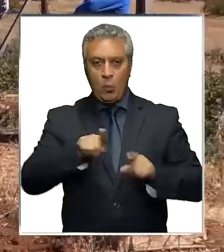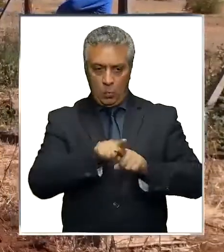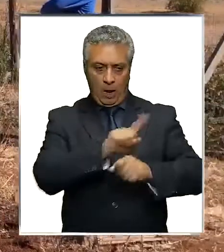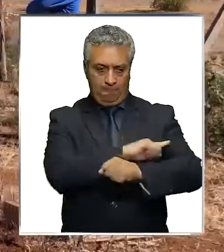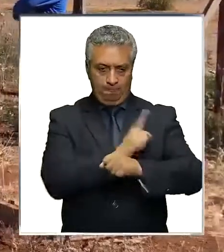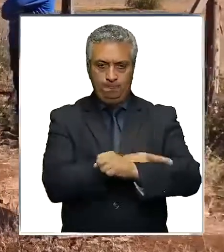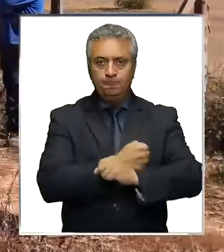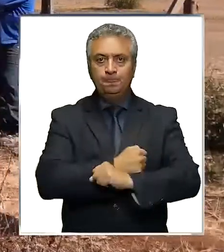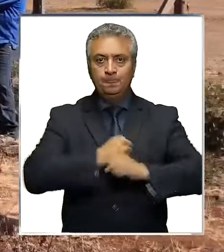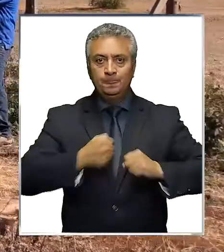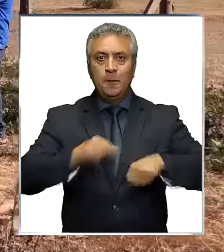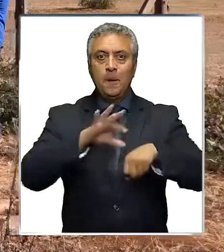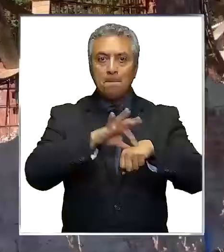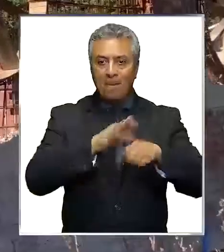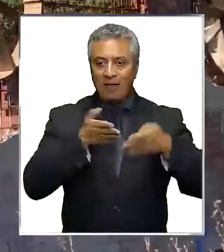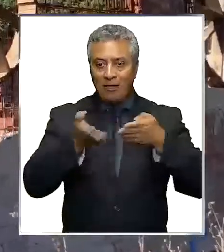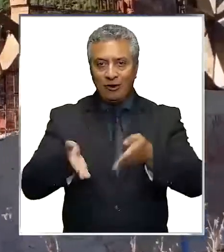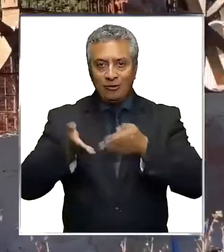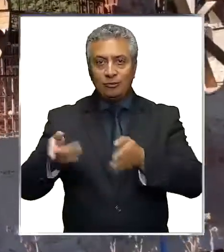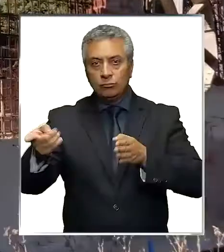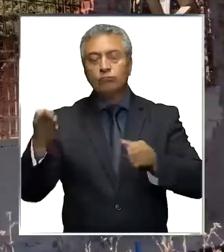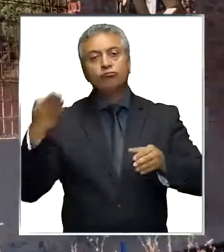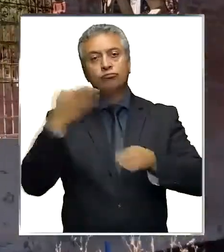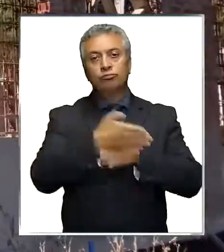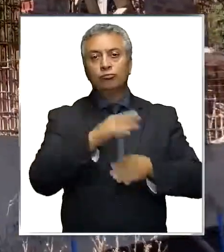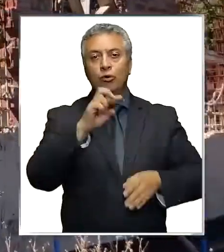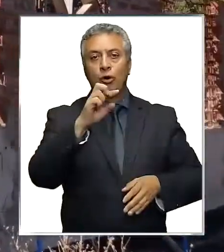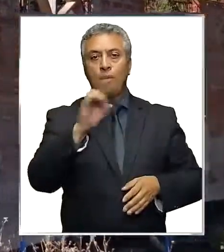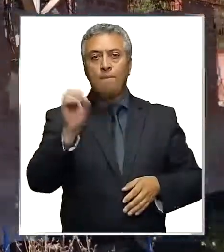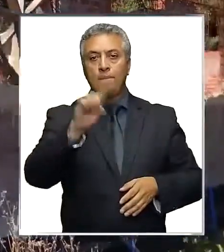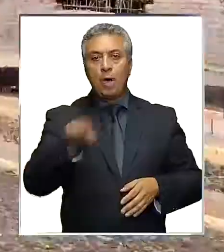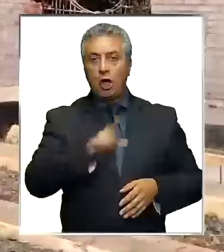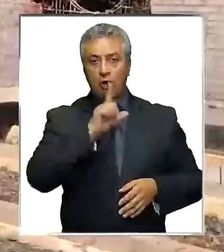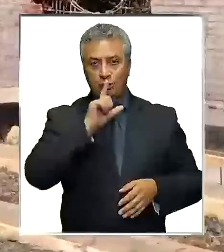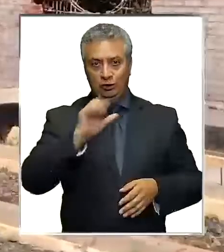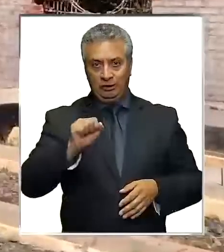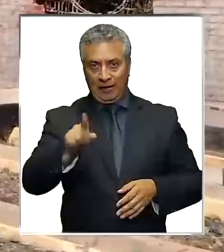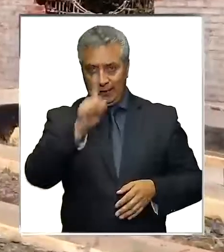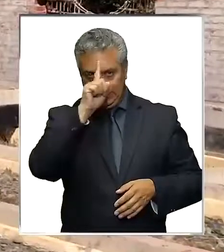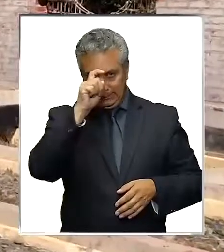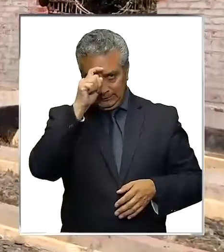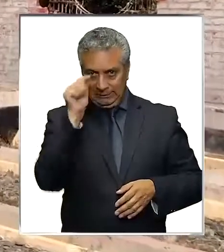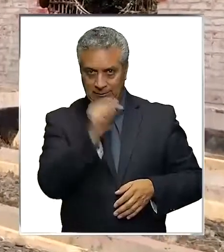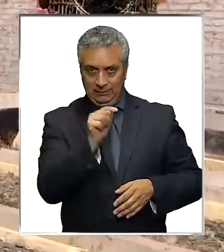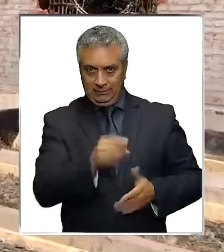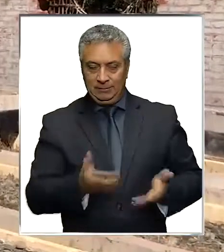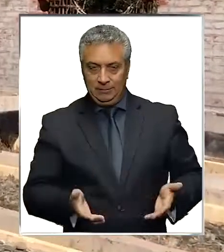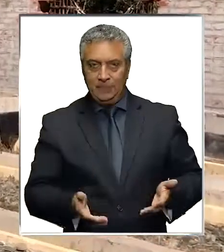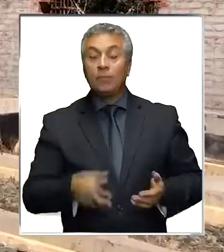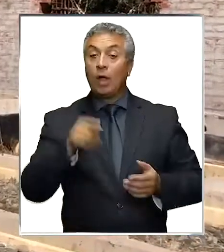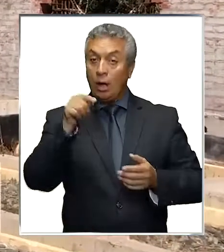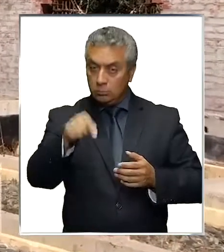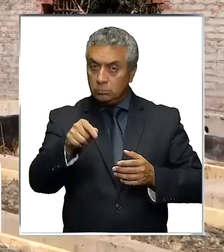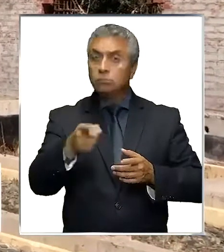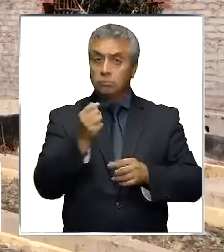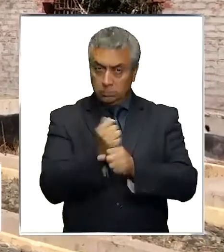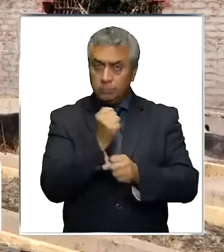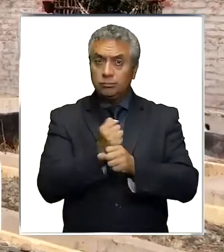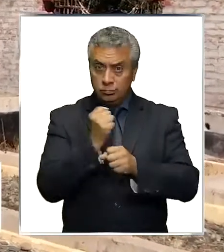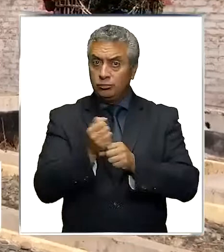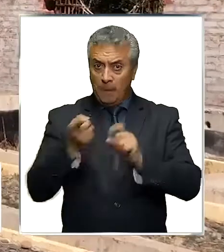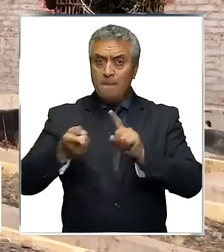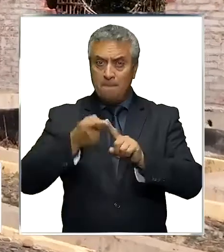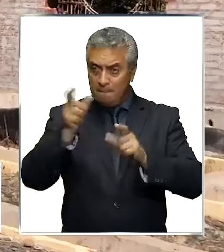fortalecerá la atención y la capacidad médica para quienes acuden a la aposta. Esta es una obra que hubo mucha participación